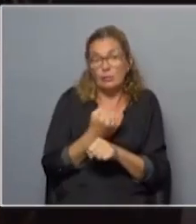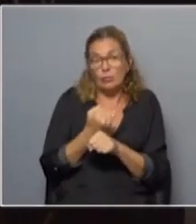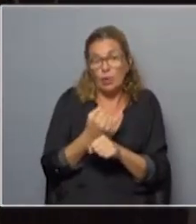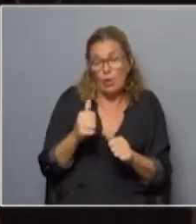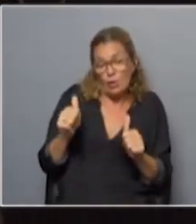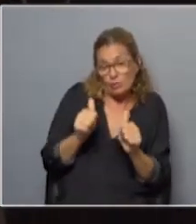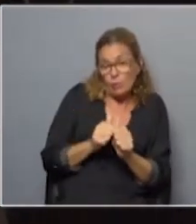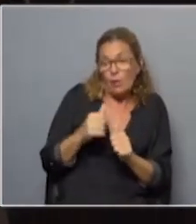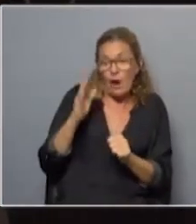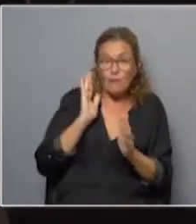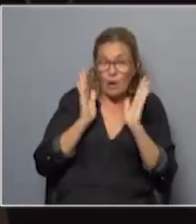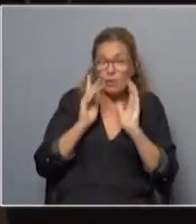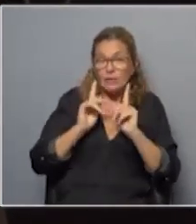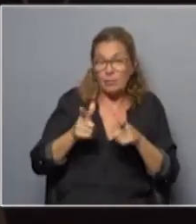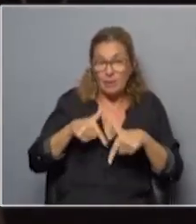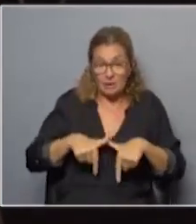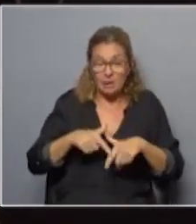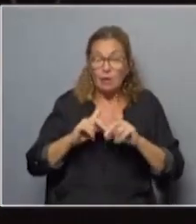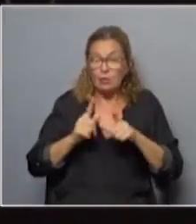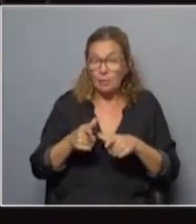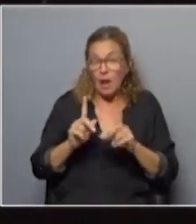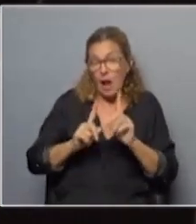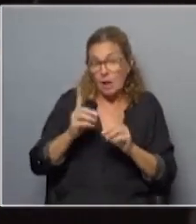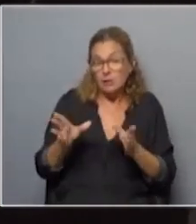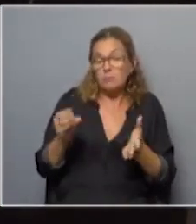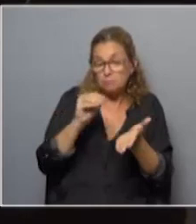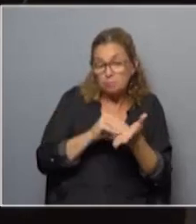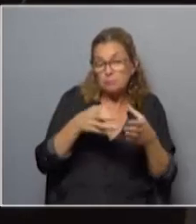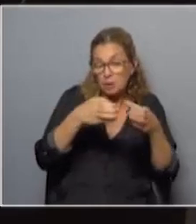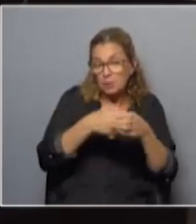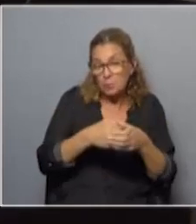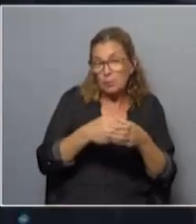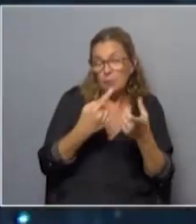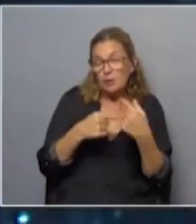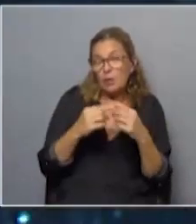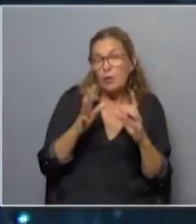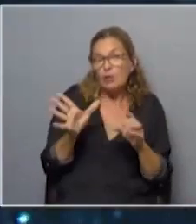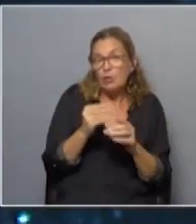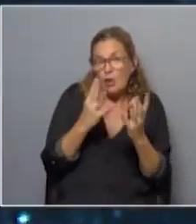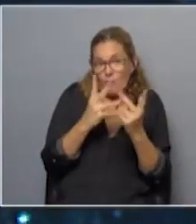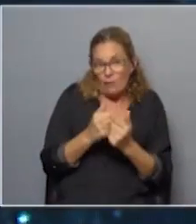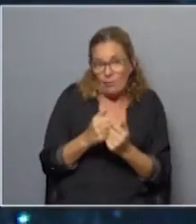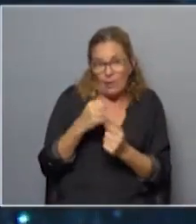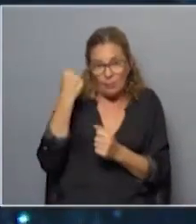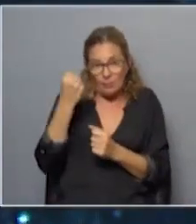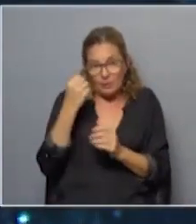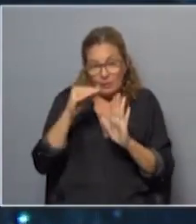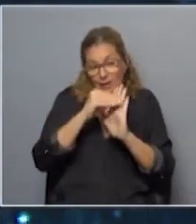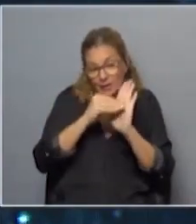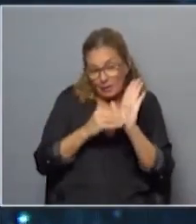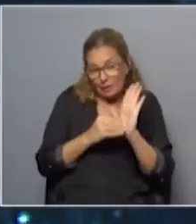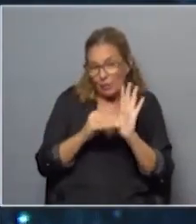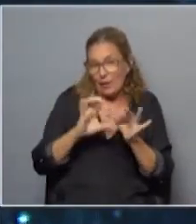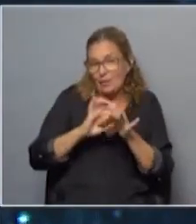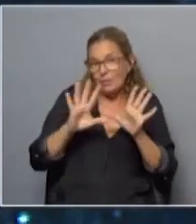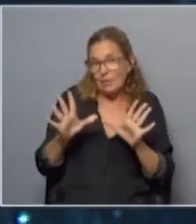defensores y también el Ministerio podría tener a alguien allí representado. Pero de todos modos es muy importante que el registro sea independiente